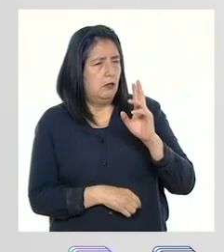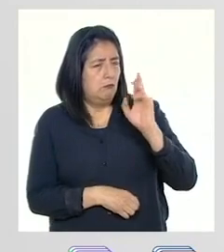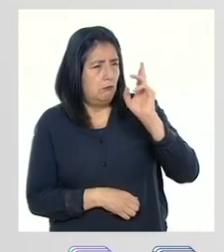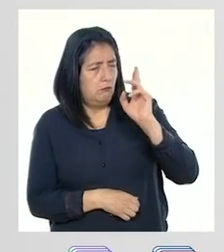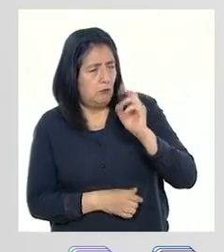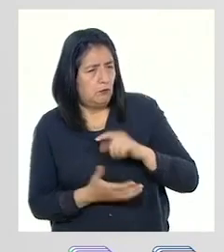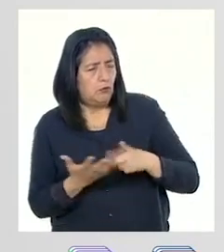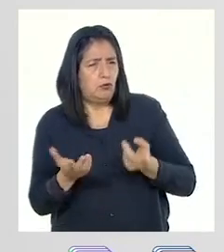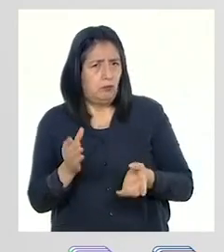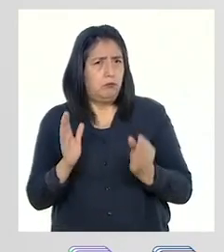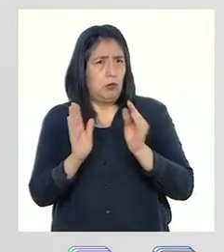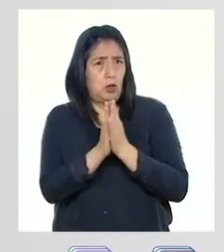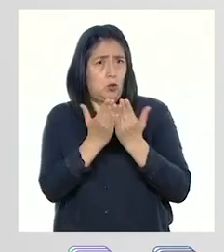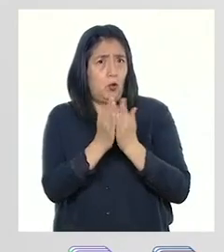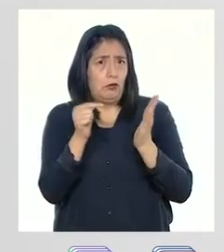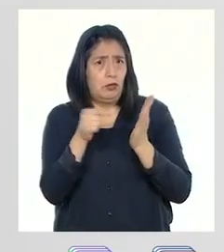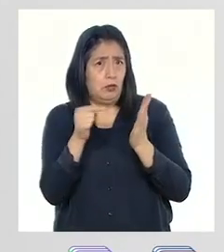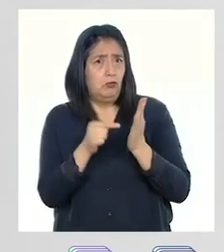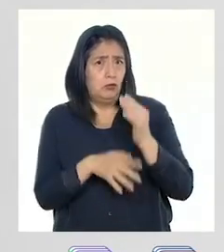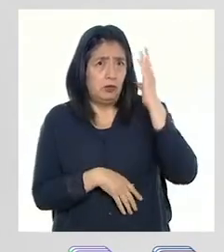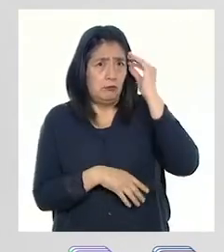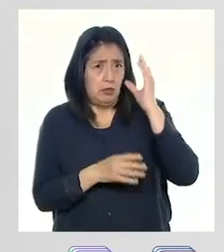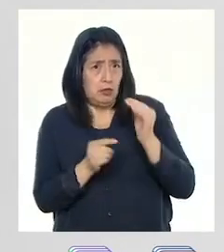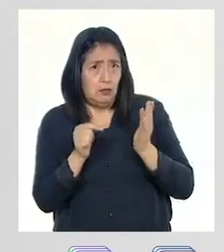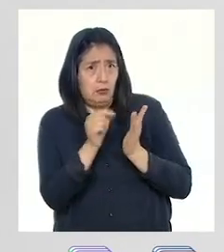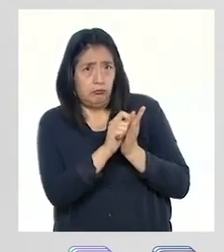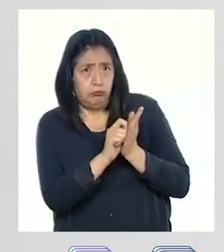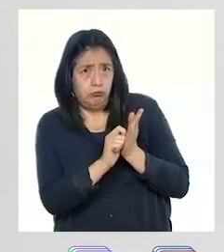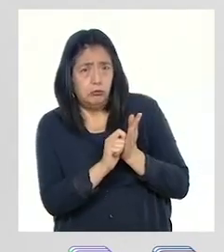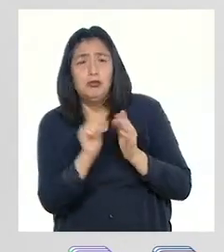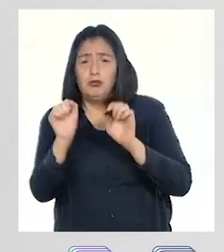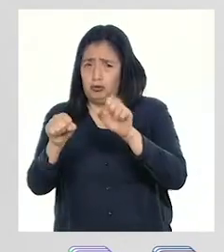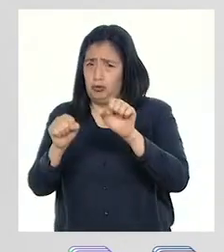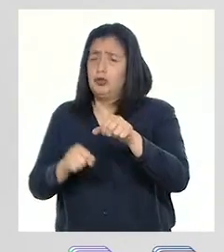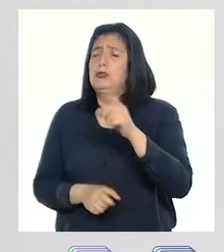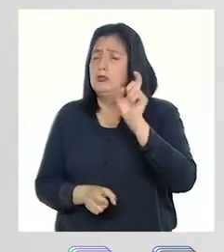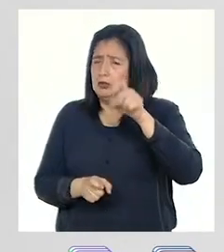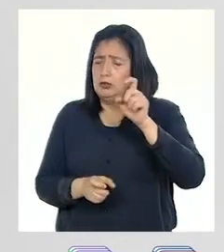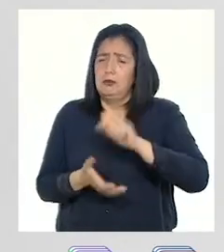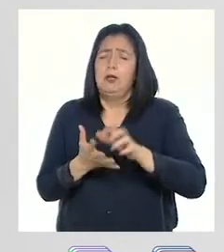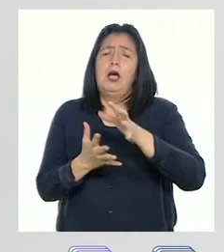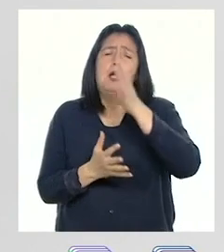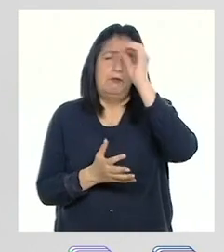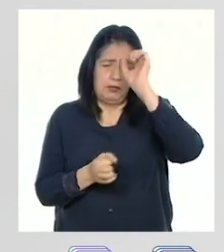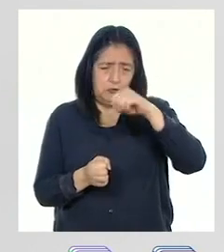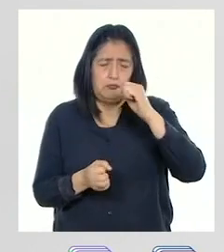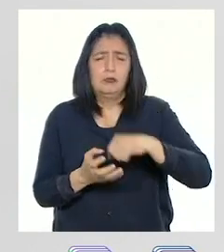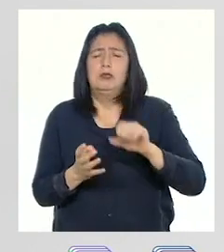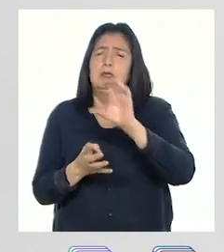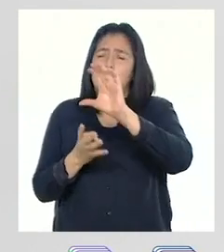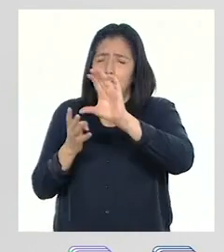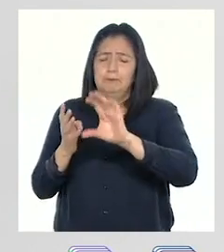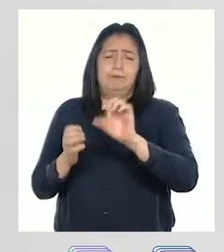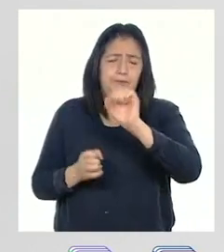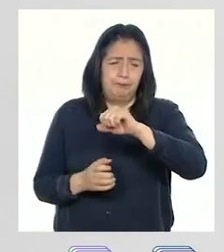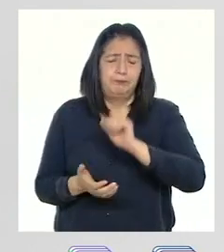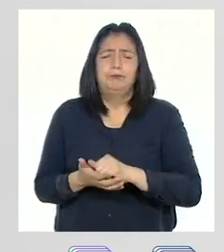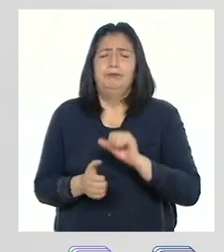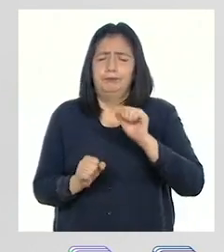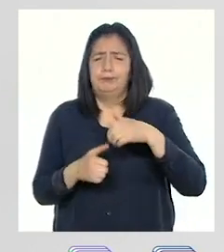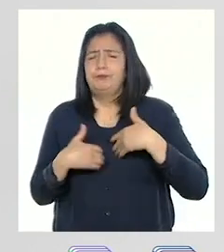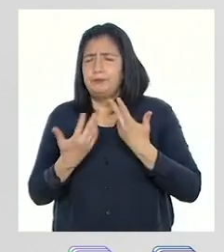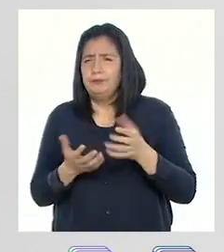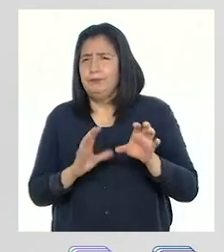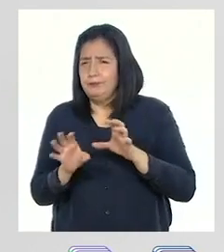proceso podemos incluirlo en el cuaderno de experiencias, ¿verdad? Sí, Pati. Necesitamos aprender sus características para